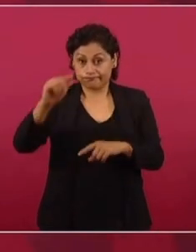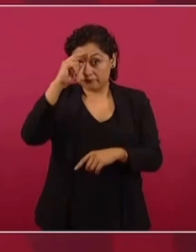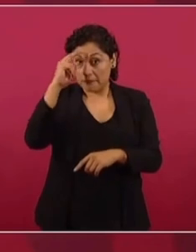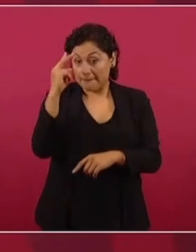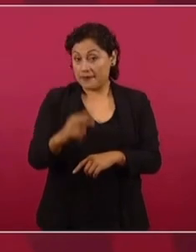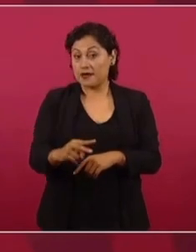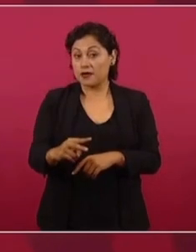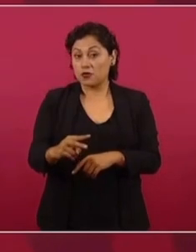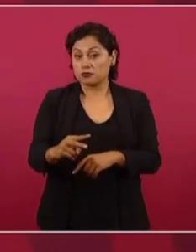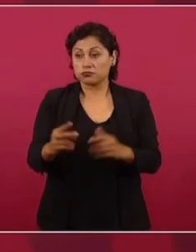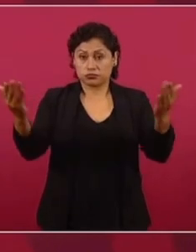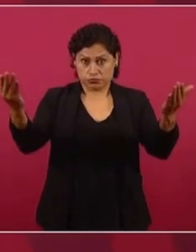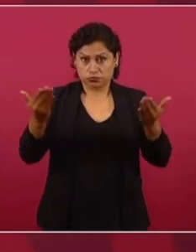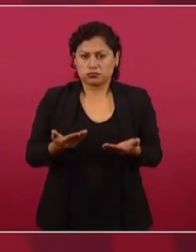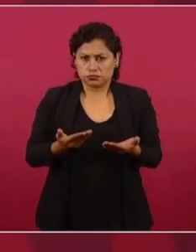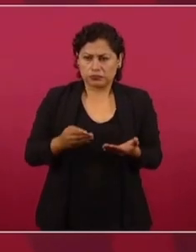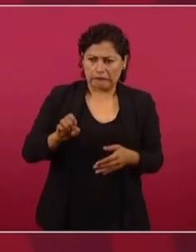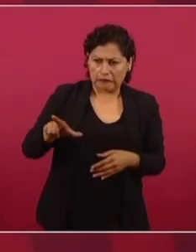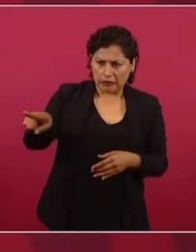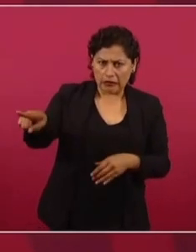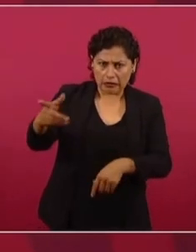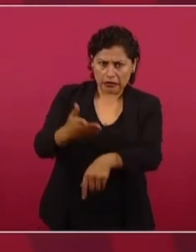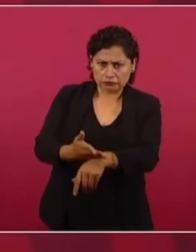México le abre las puertas a Sánchez.